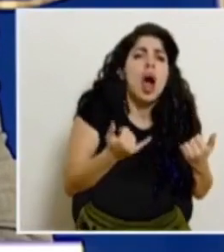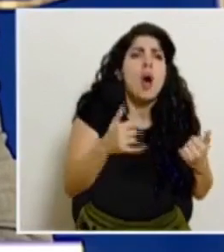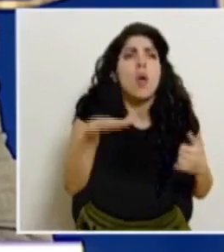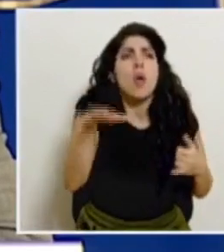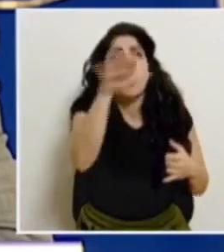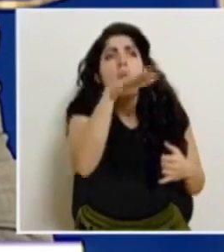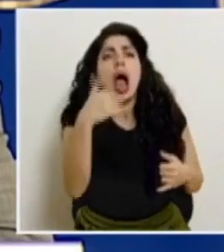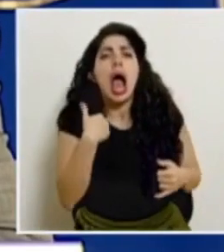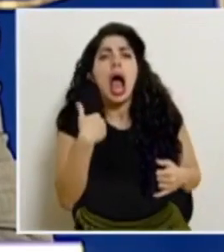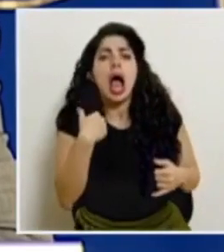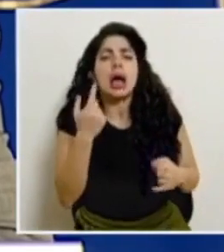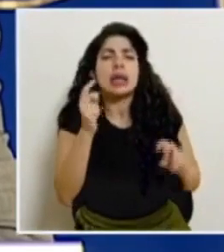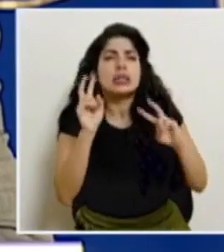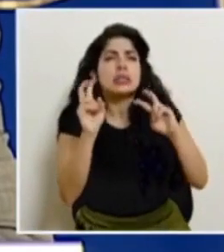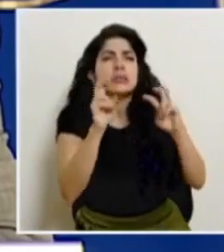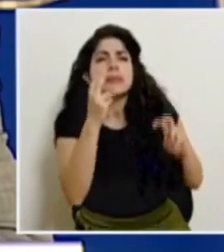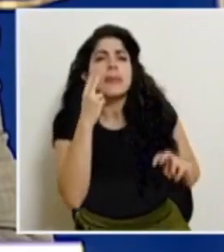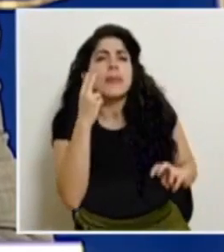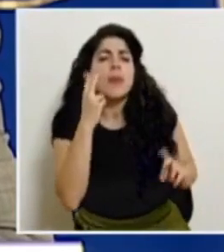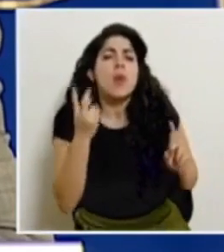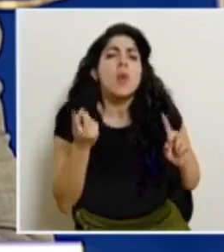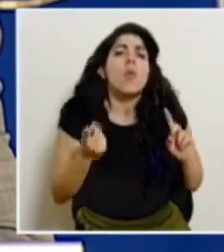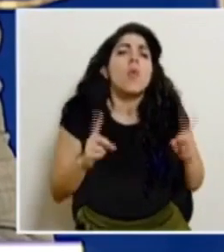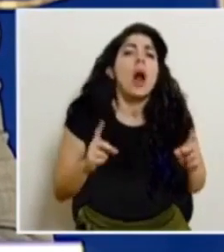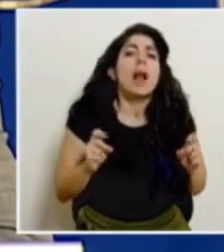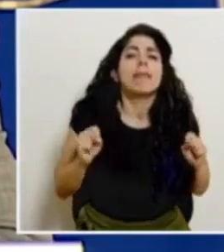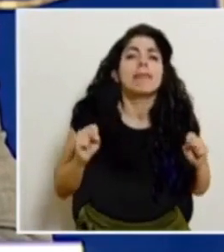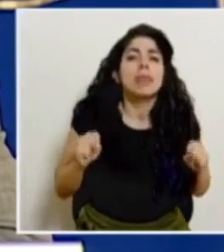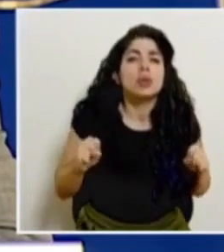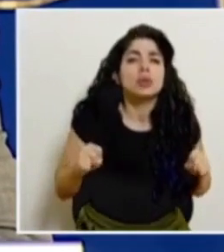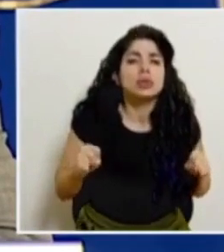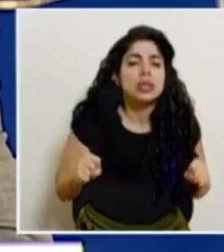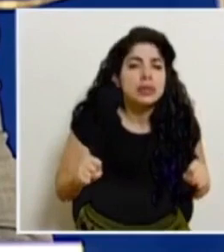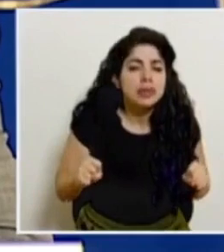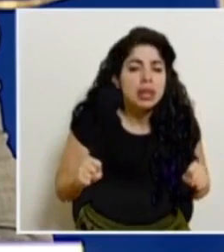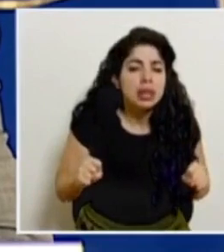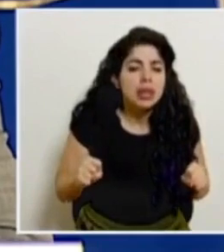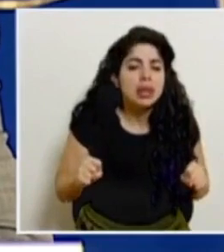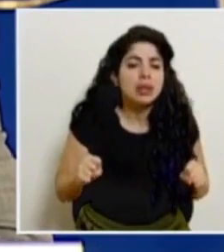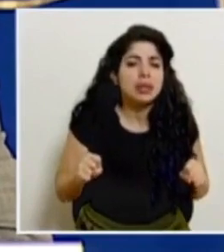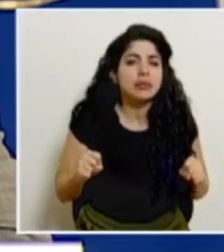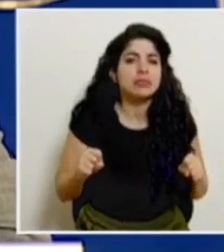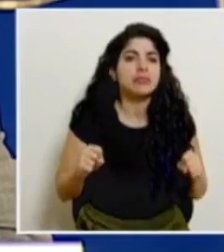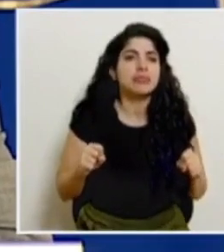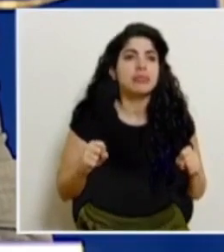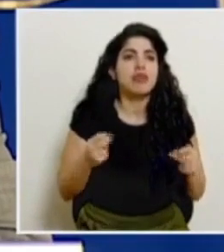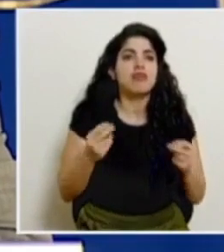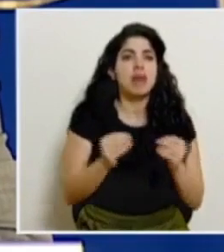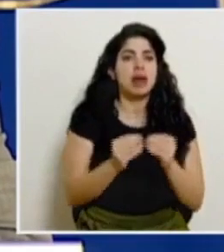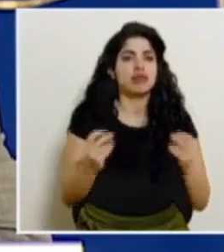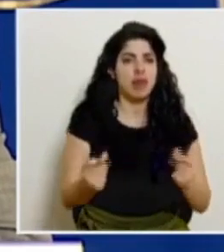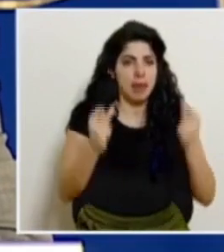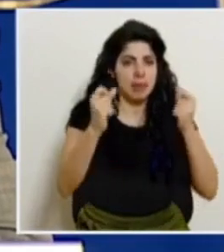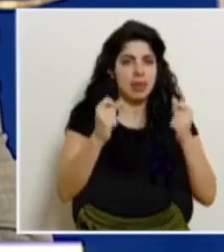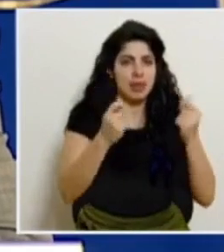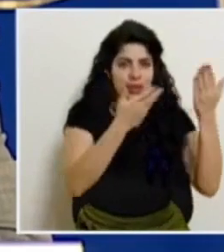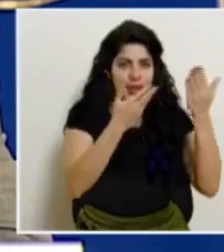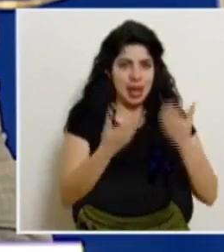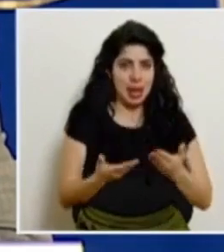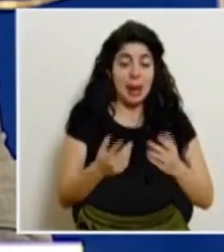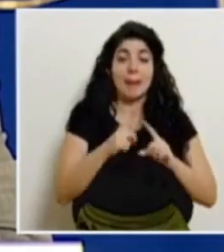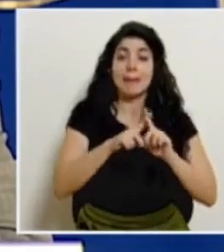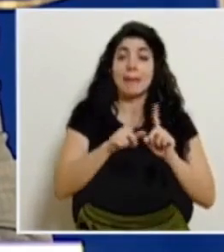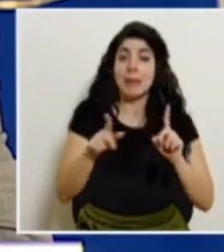para poder determinar cuáles podrían estar en un tiempo menor. No obstante, ya las